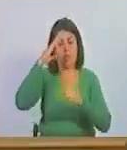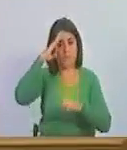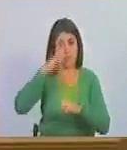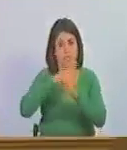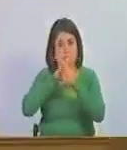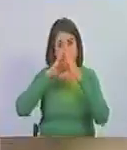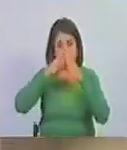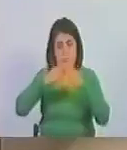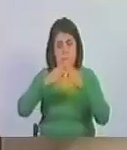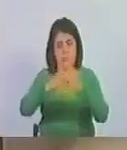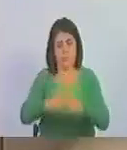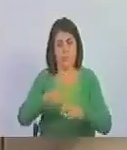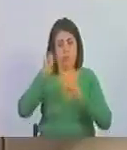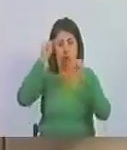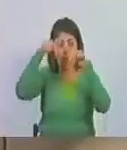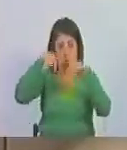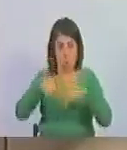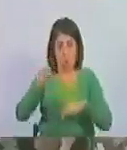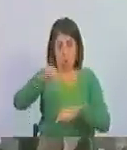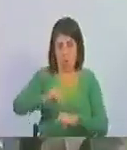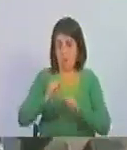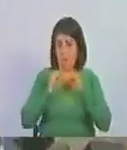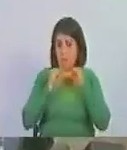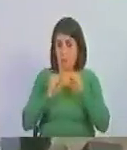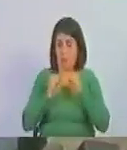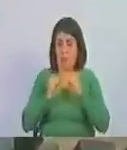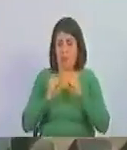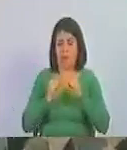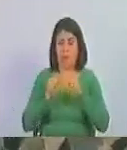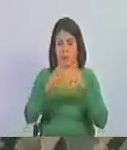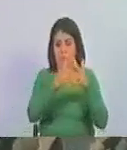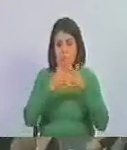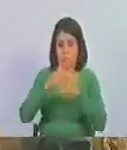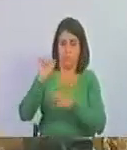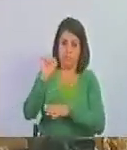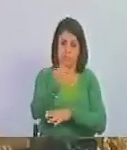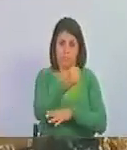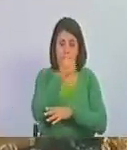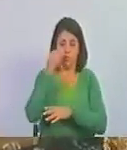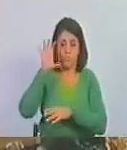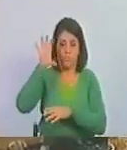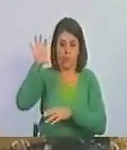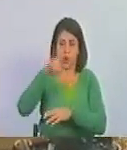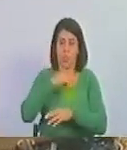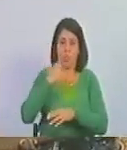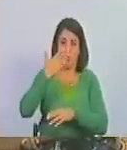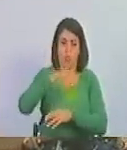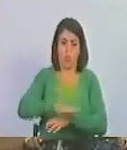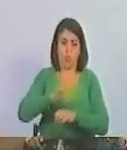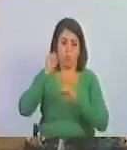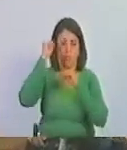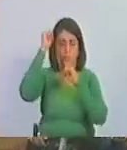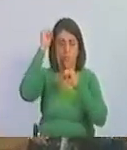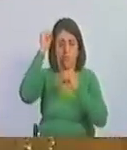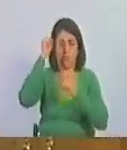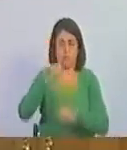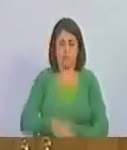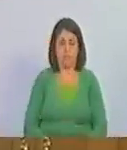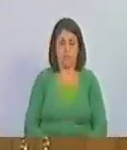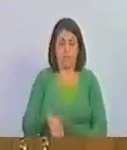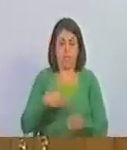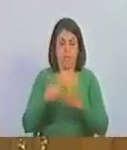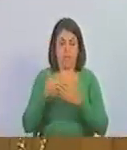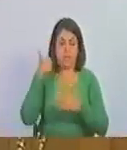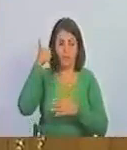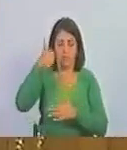bolivariana hoy más firme que nunca imperialista patria o muerte hasta